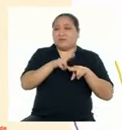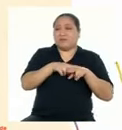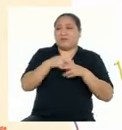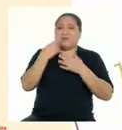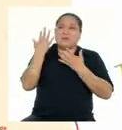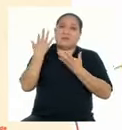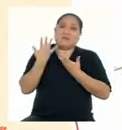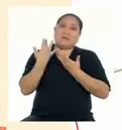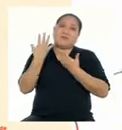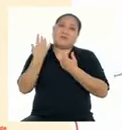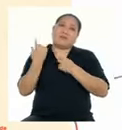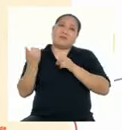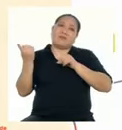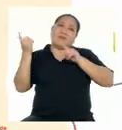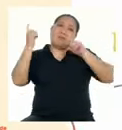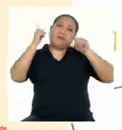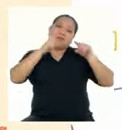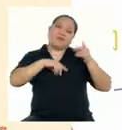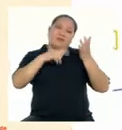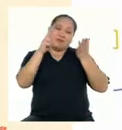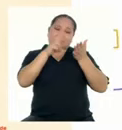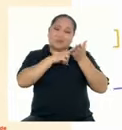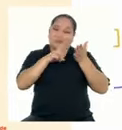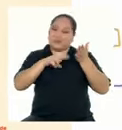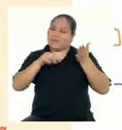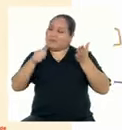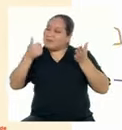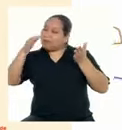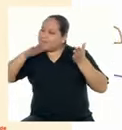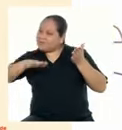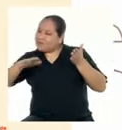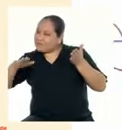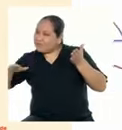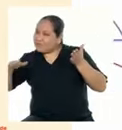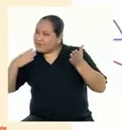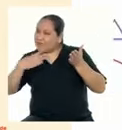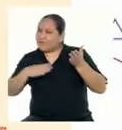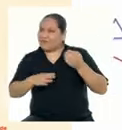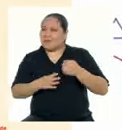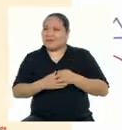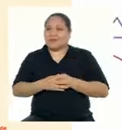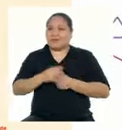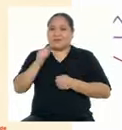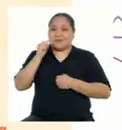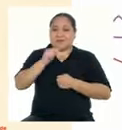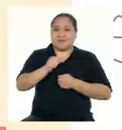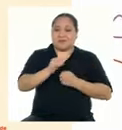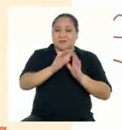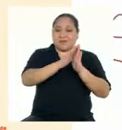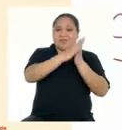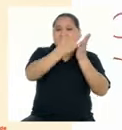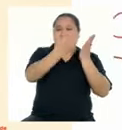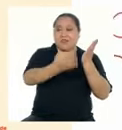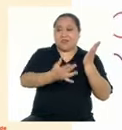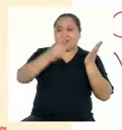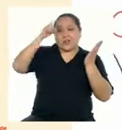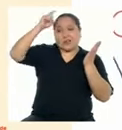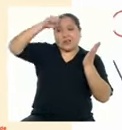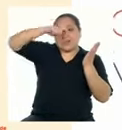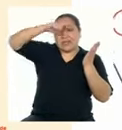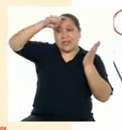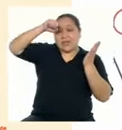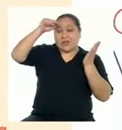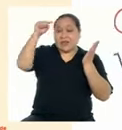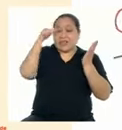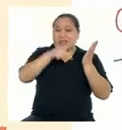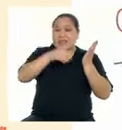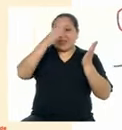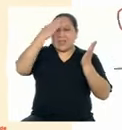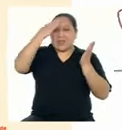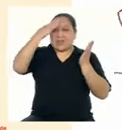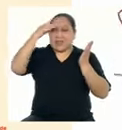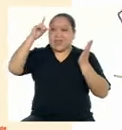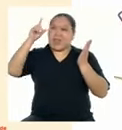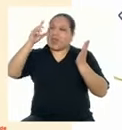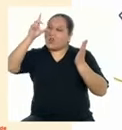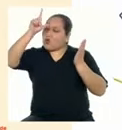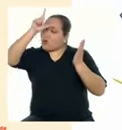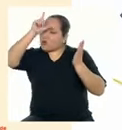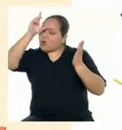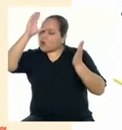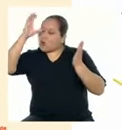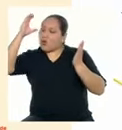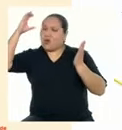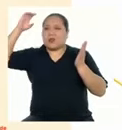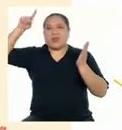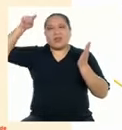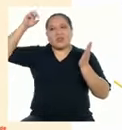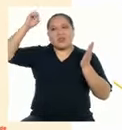Esperando a que viniera A leerle algún pequeño lector Don Libro era un tío sabio Que sabía de luna y de sol